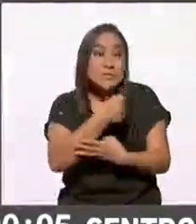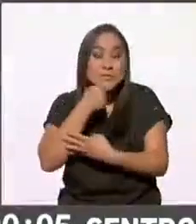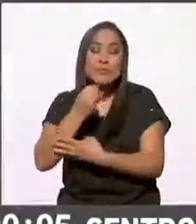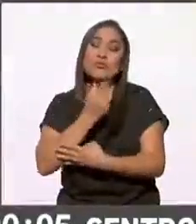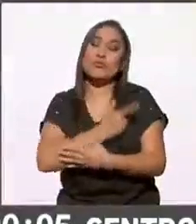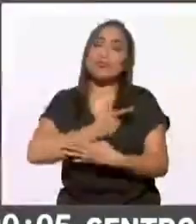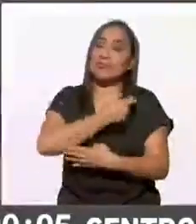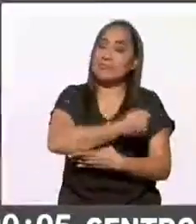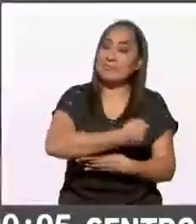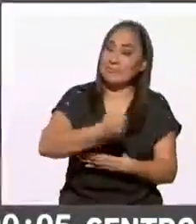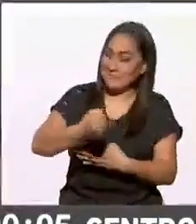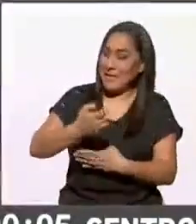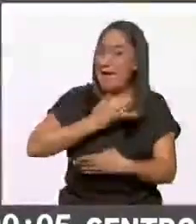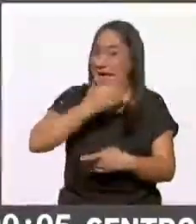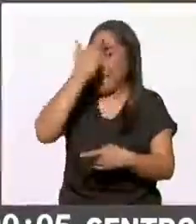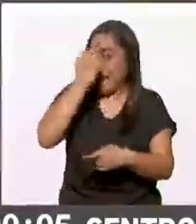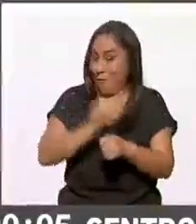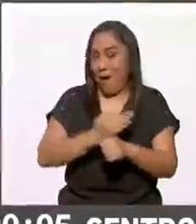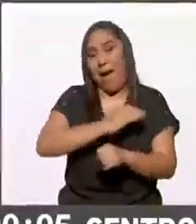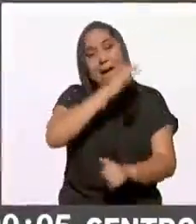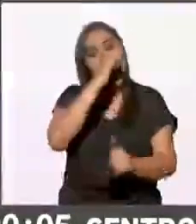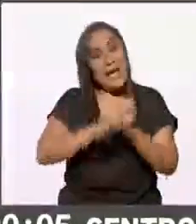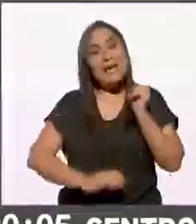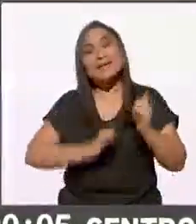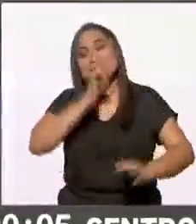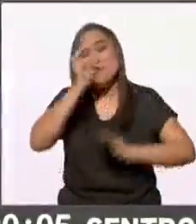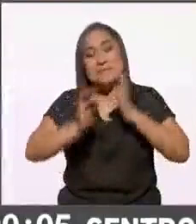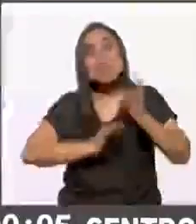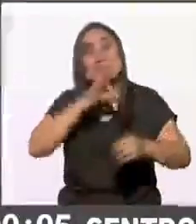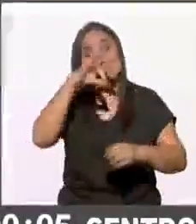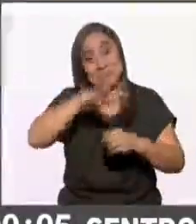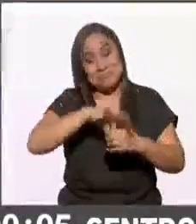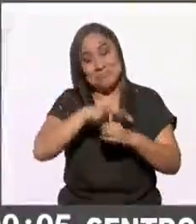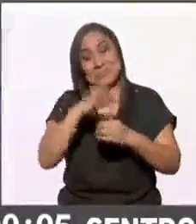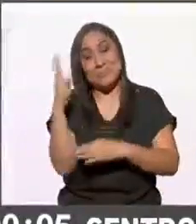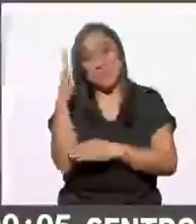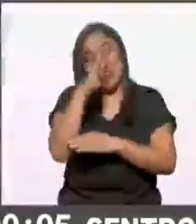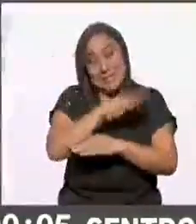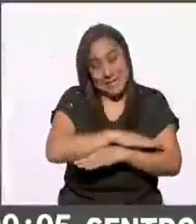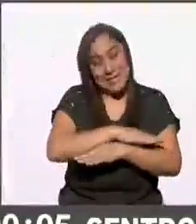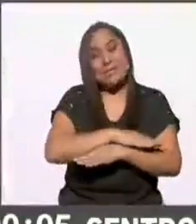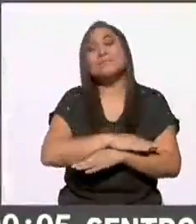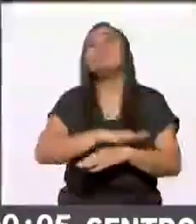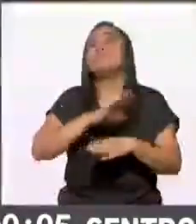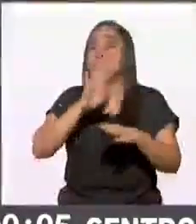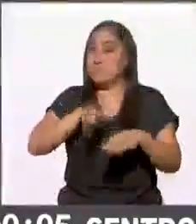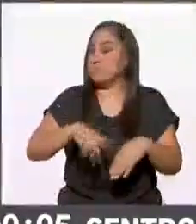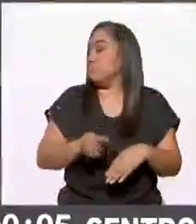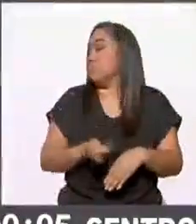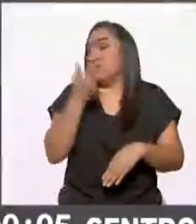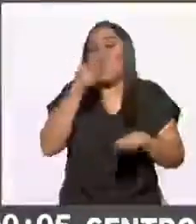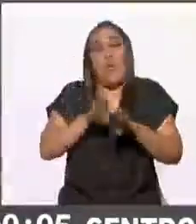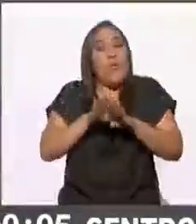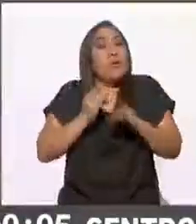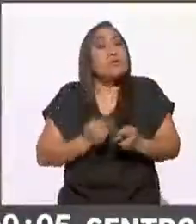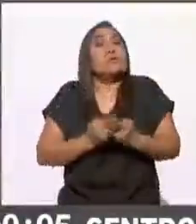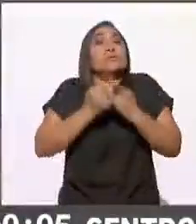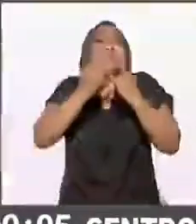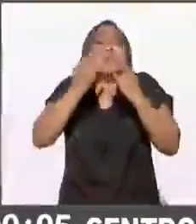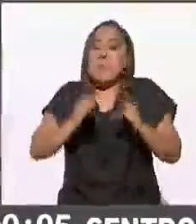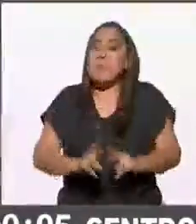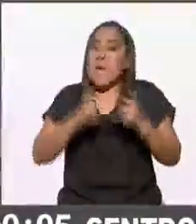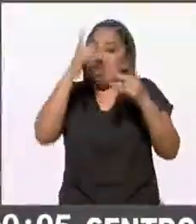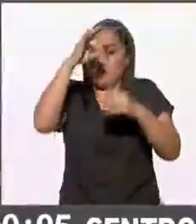bien lo dicen cerrando esta jornada electoral que lo hemos dicho desde un inicio y sabemos es histórica y sí efectivamente